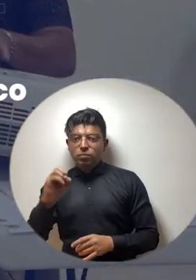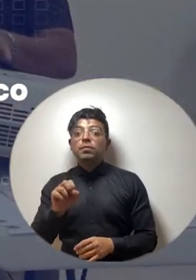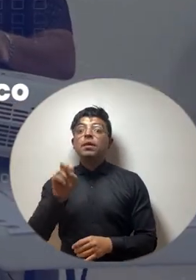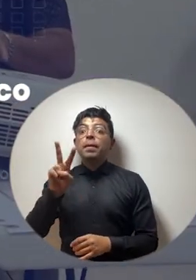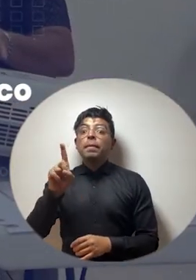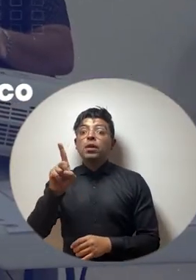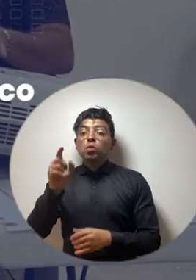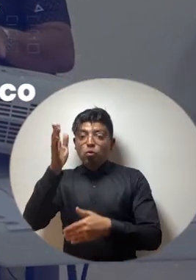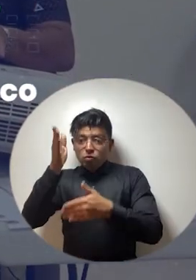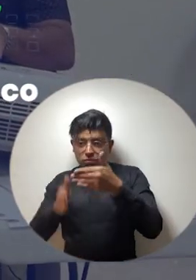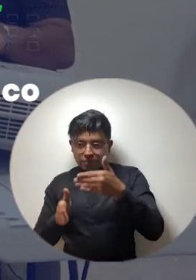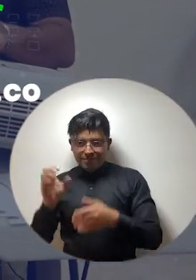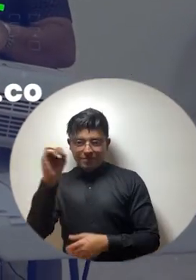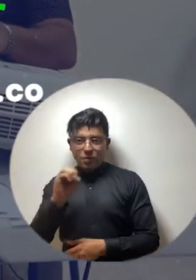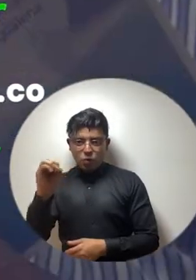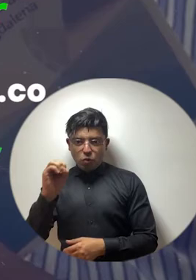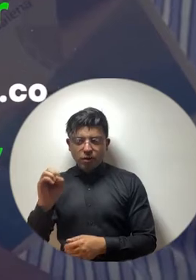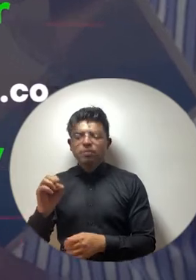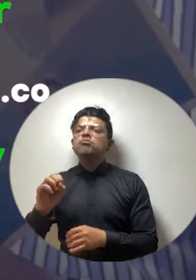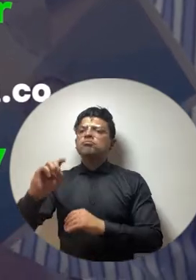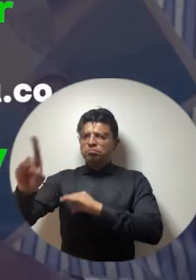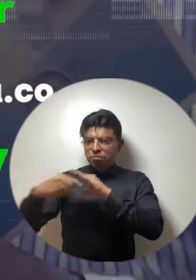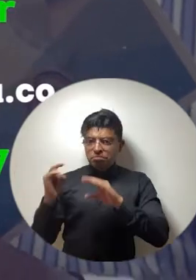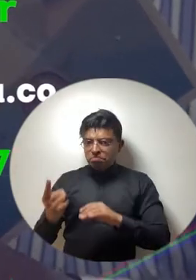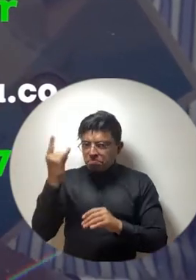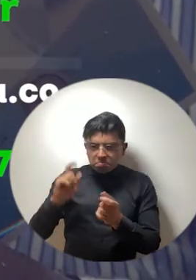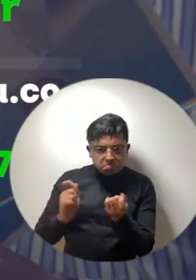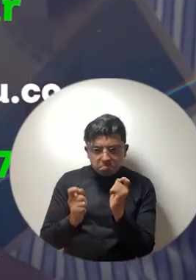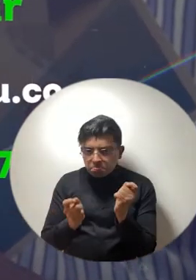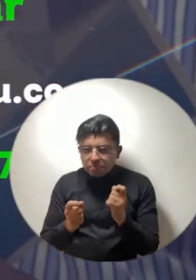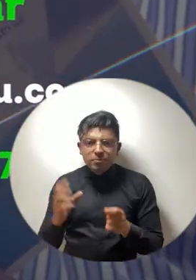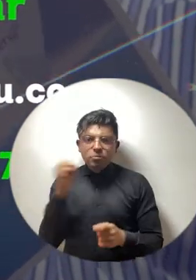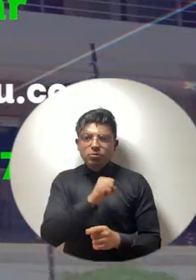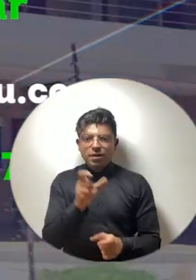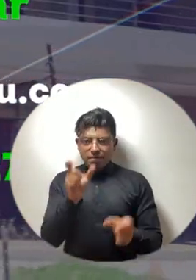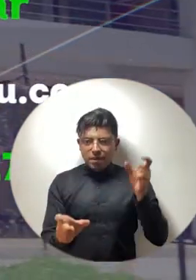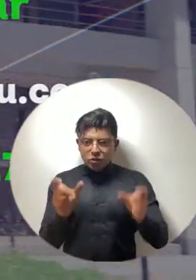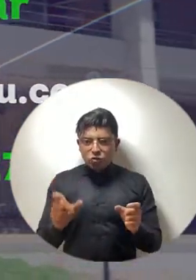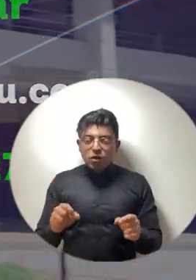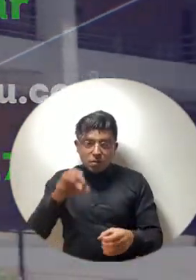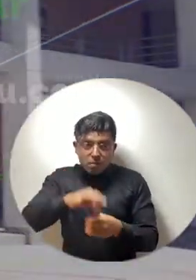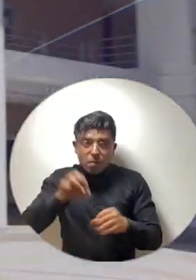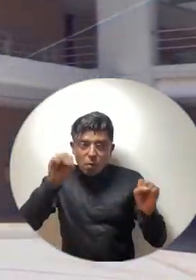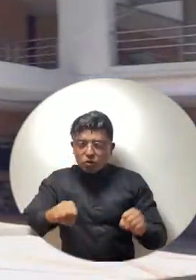al censo de habilitados para votar mediante el mismo correo y los números de WhatsApp que aparecen en pantalla.